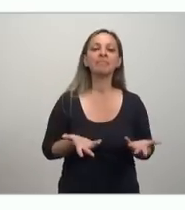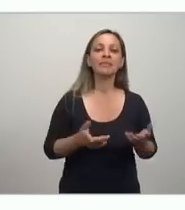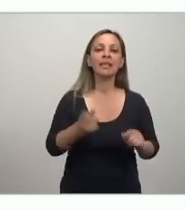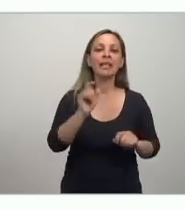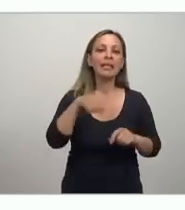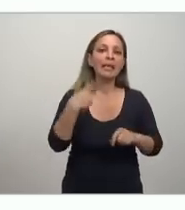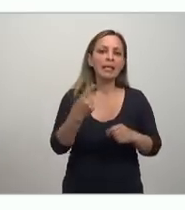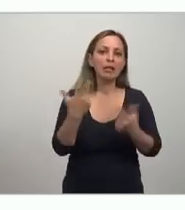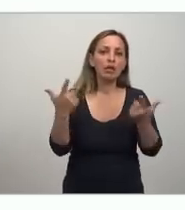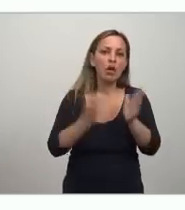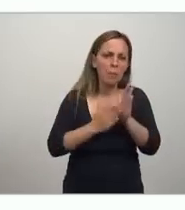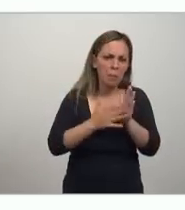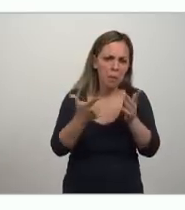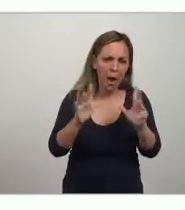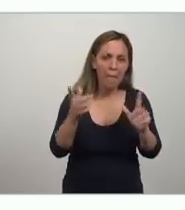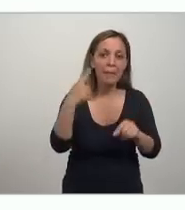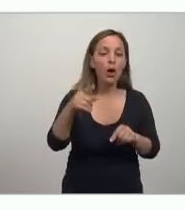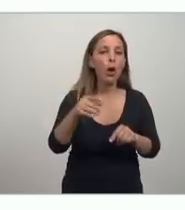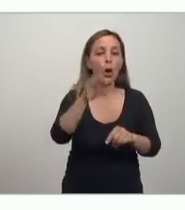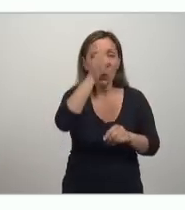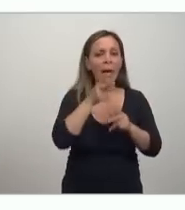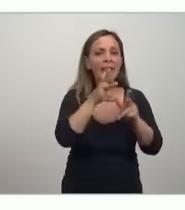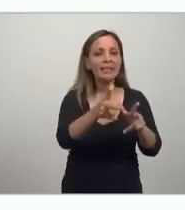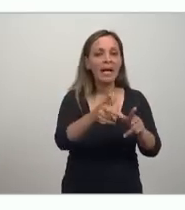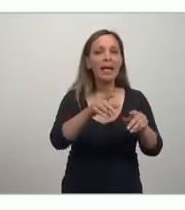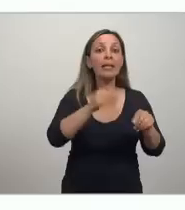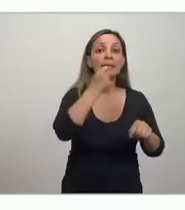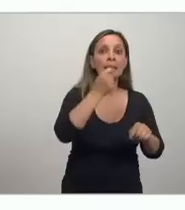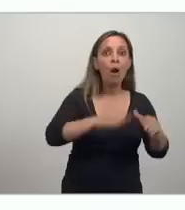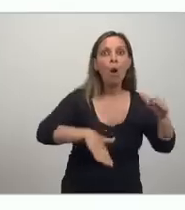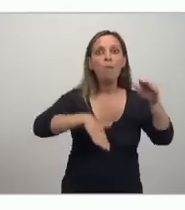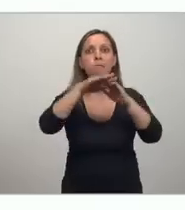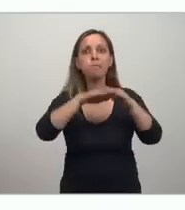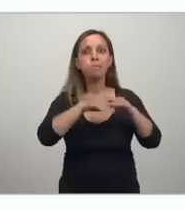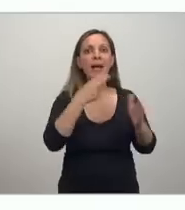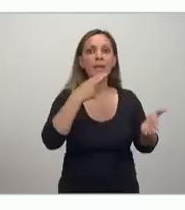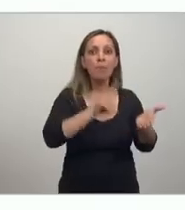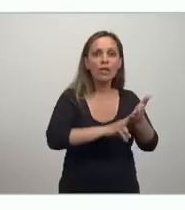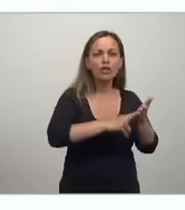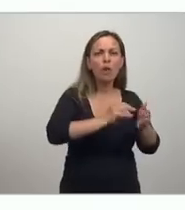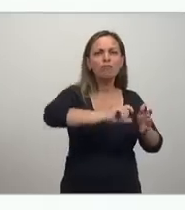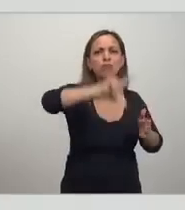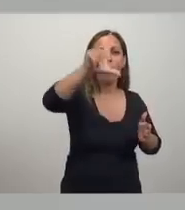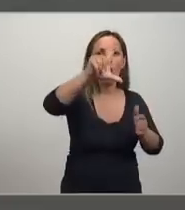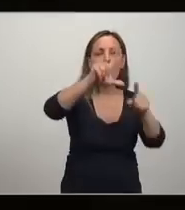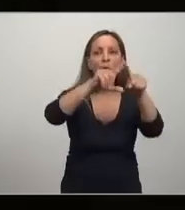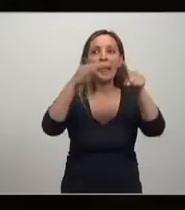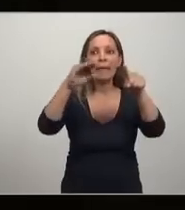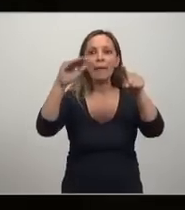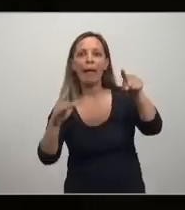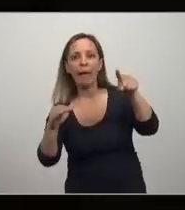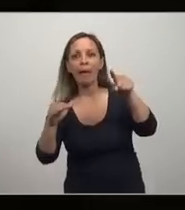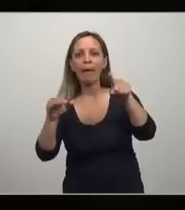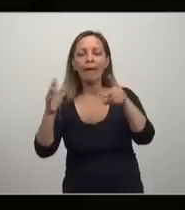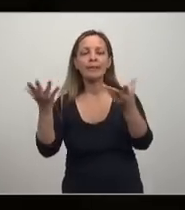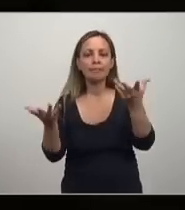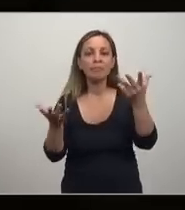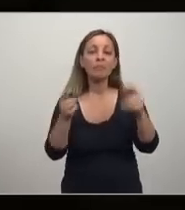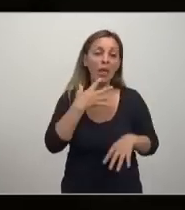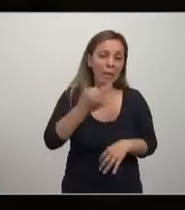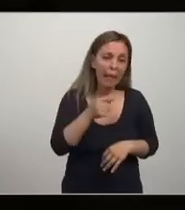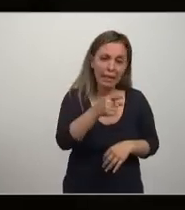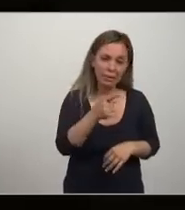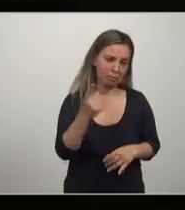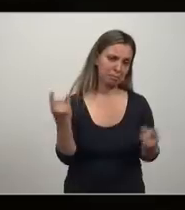demostración empírica que la tasa efectiva estaba por arriba y que había que reducir impuestos para aumentar recaudación. No sé si me explico. Bueno, esto es una ficción,